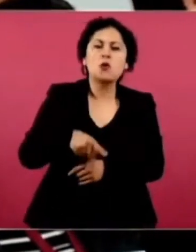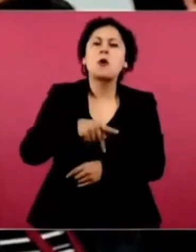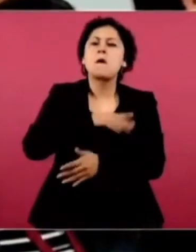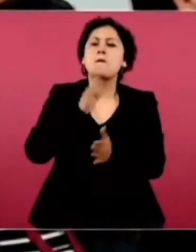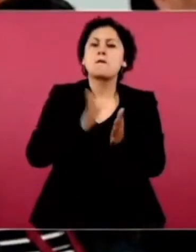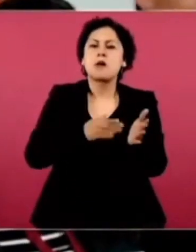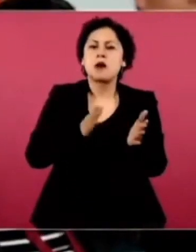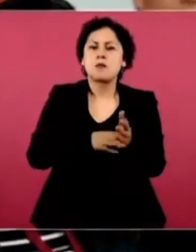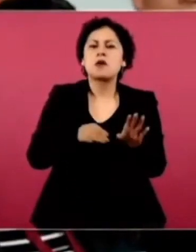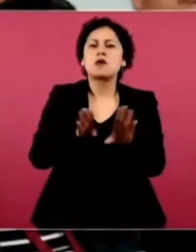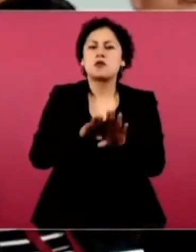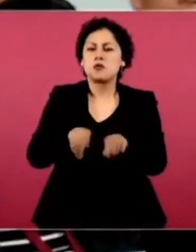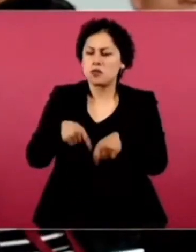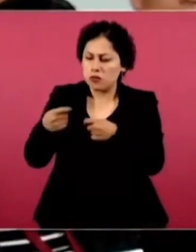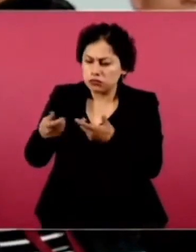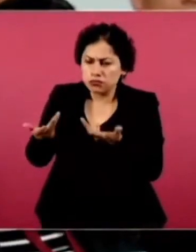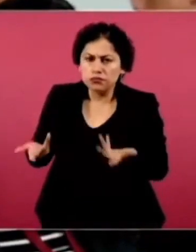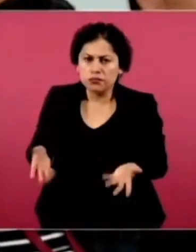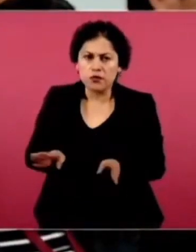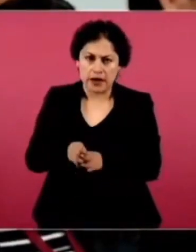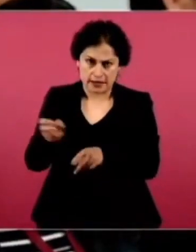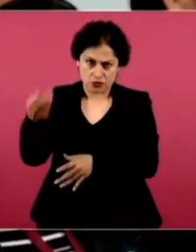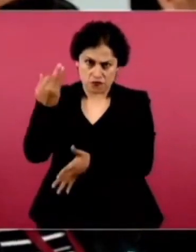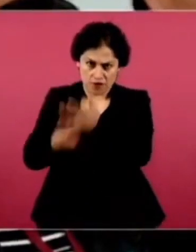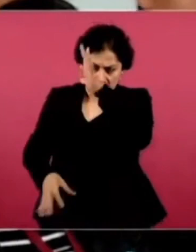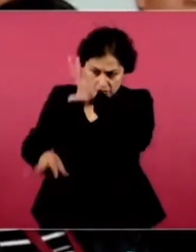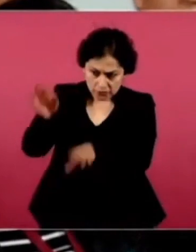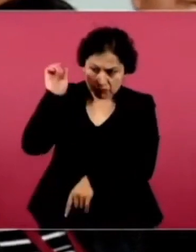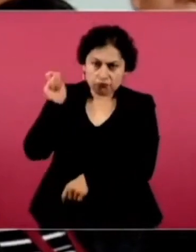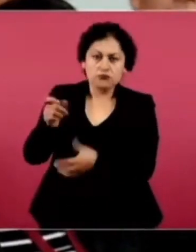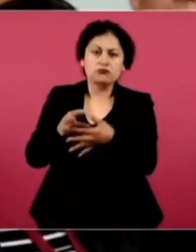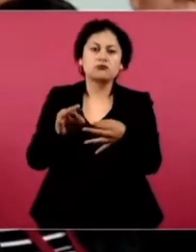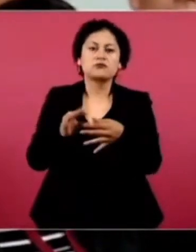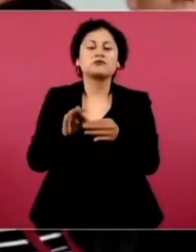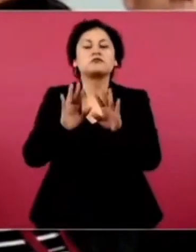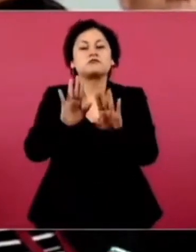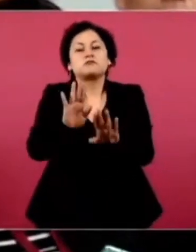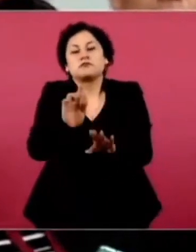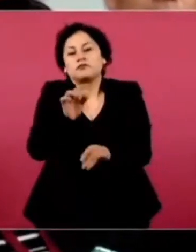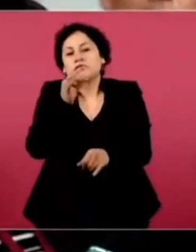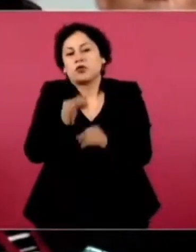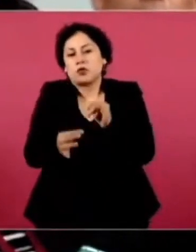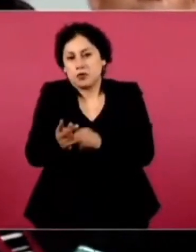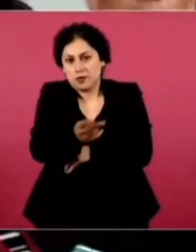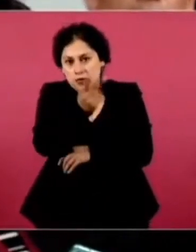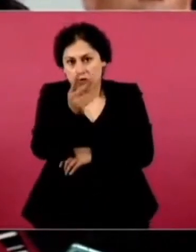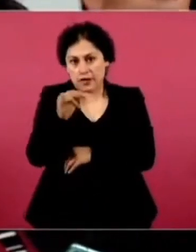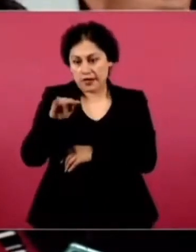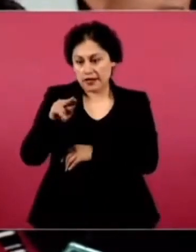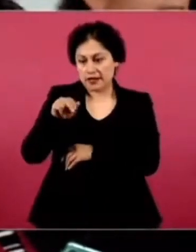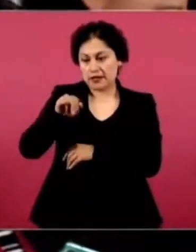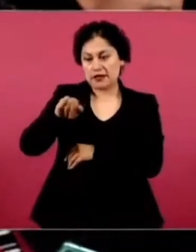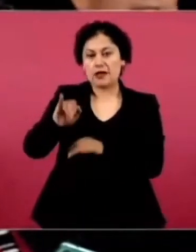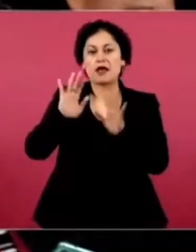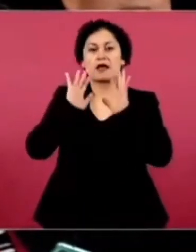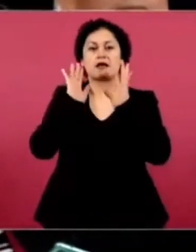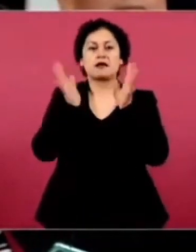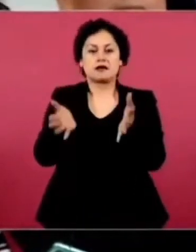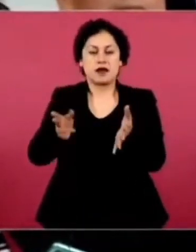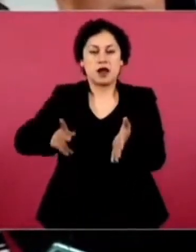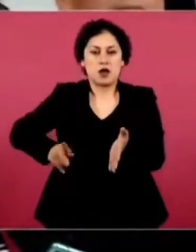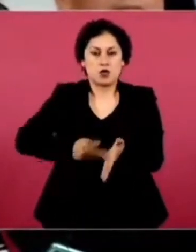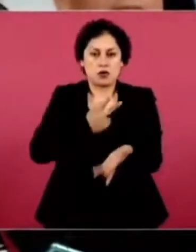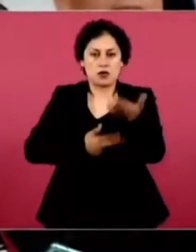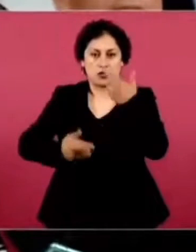poder cumplir ese tipo de requerimientos y poder jugar la Liga. Y bueno, nada más preguntarle sobre el tema, ya el INAI por fin va a poder reactivar